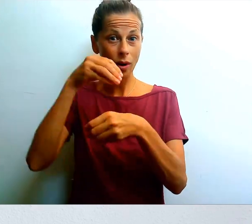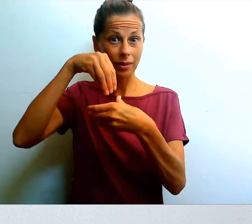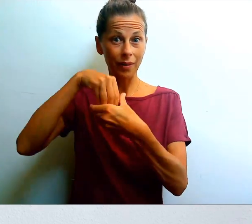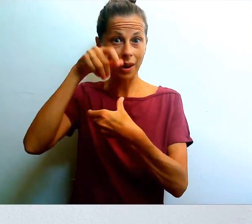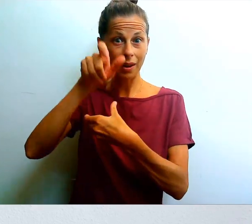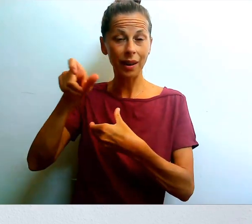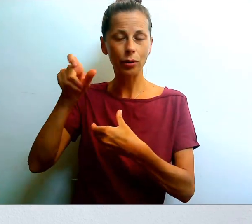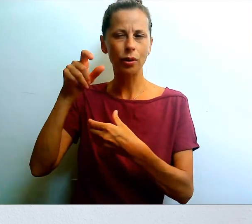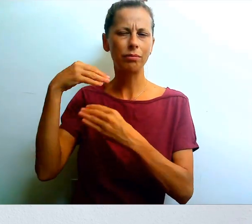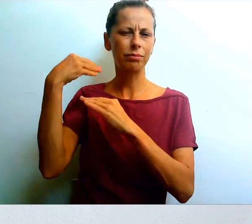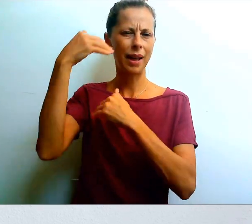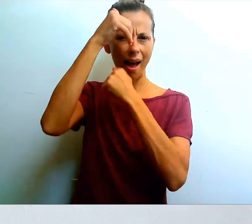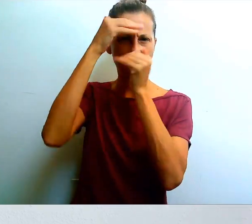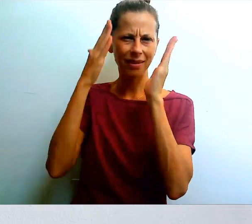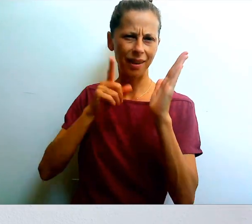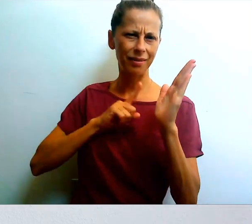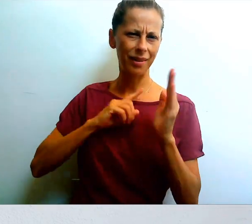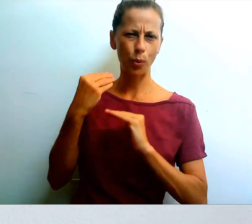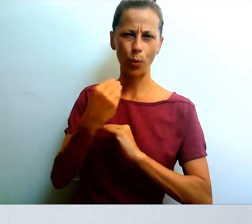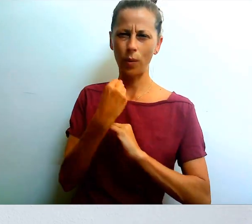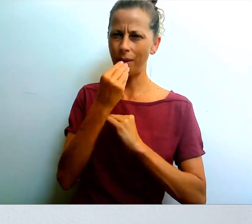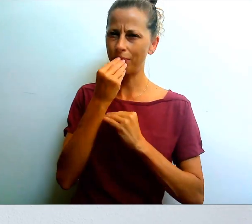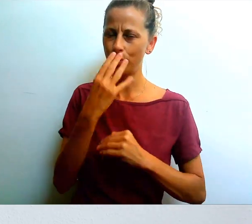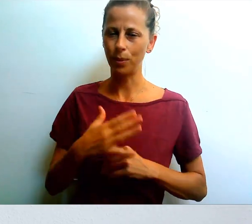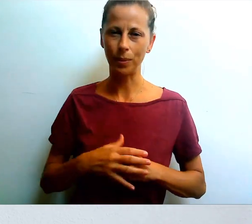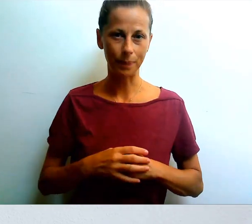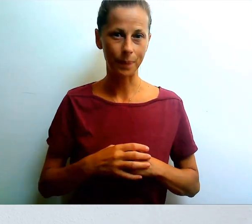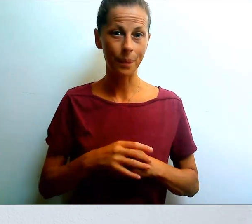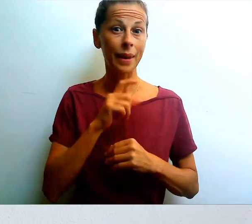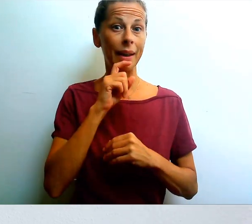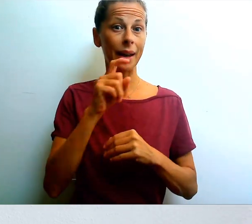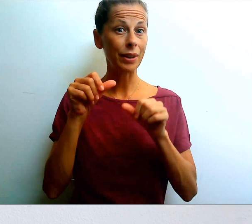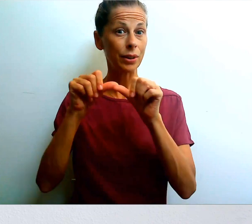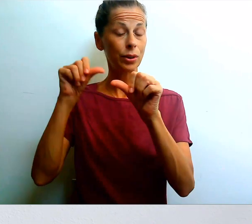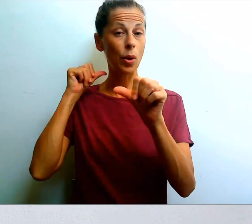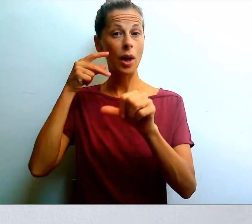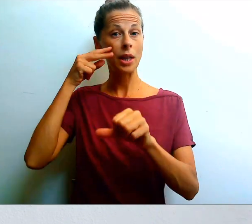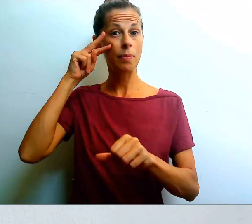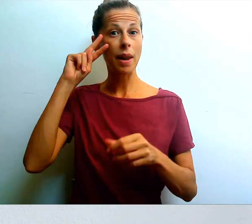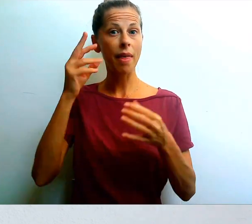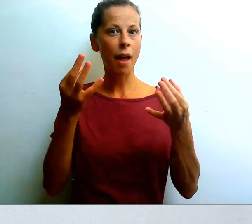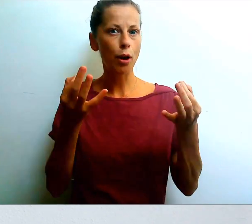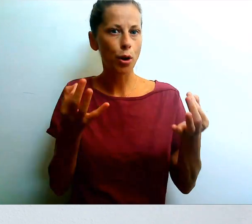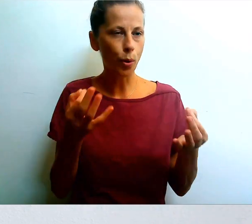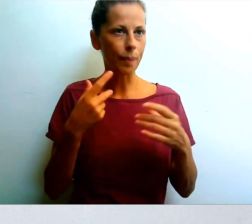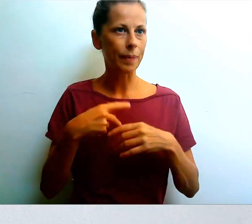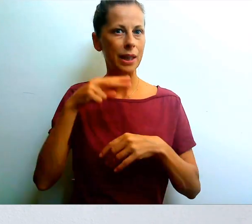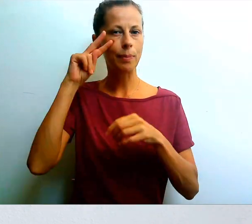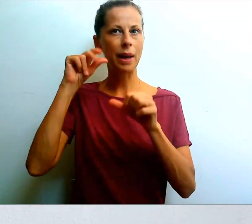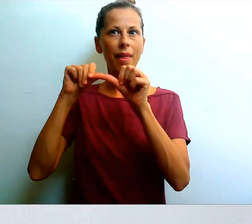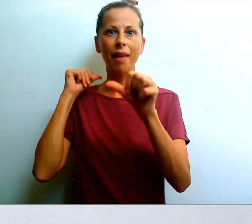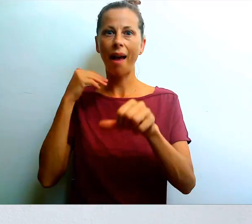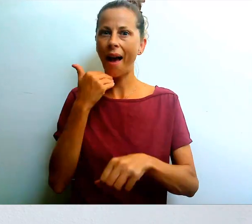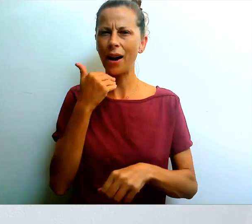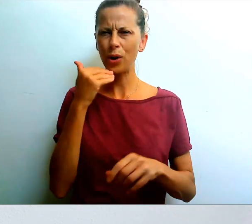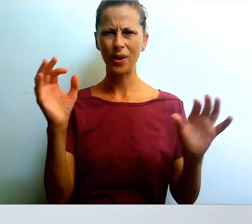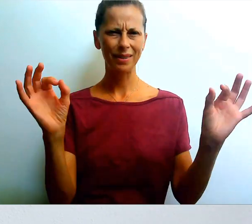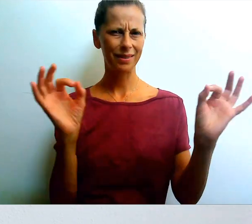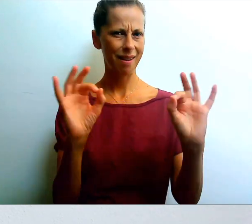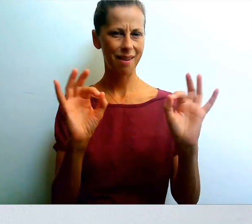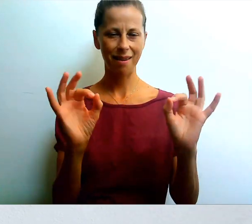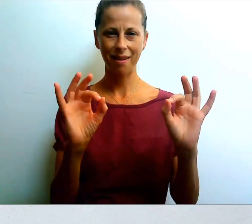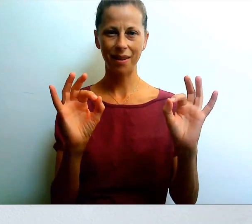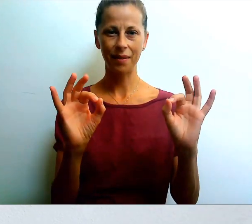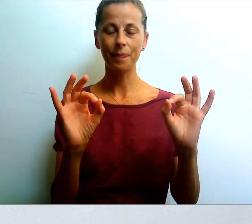atienden de maravilla. No hace falta ninguna experiencia previa en nada en absoluto, ni siquiera hace falta hacer